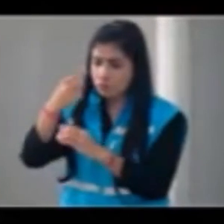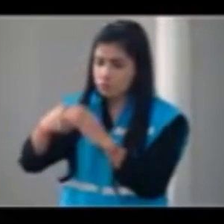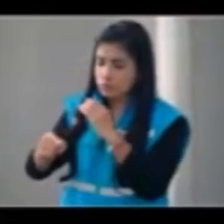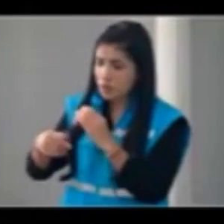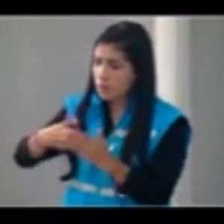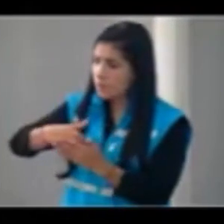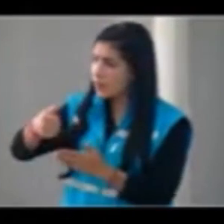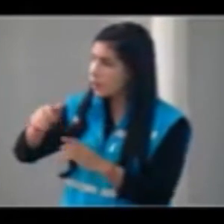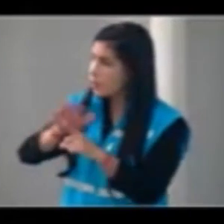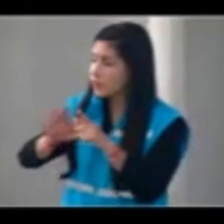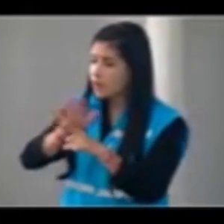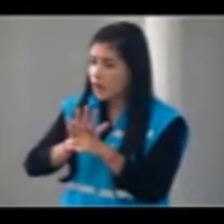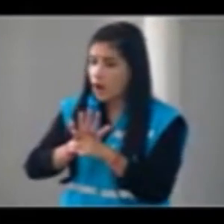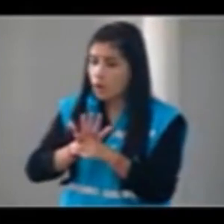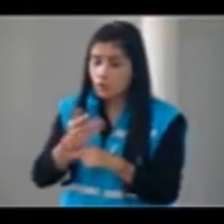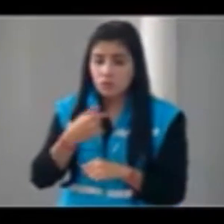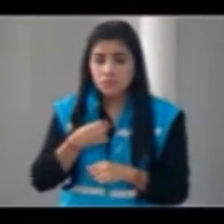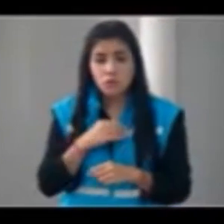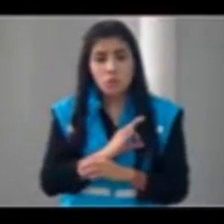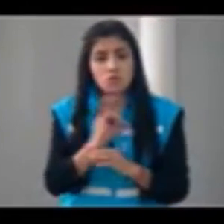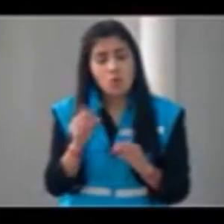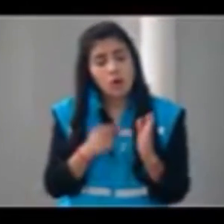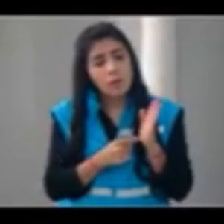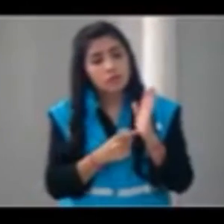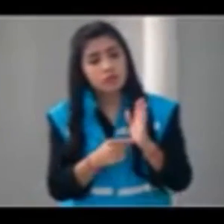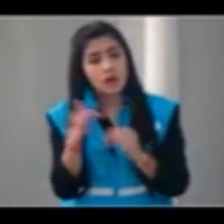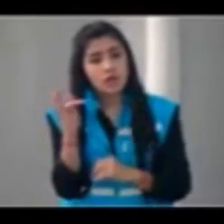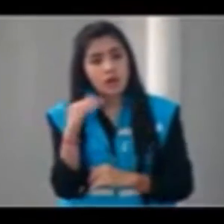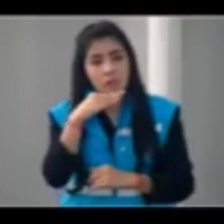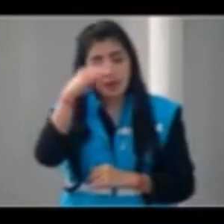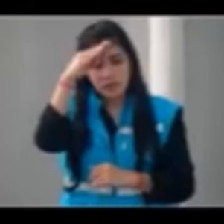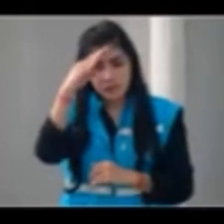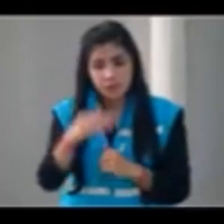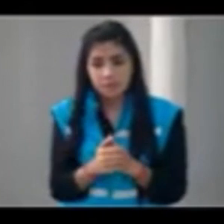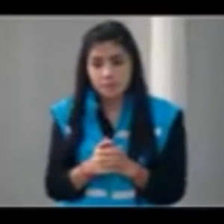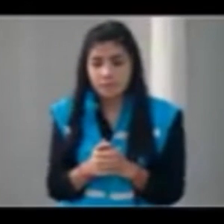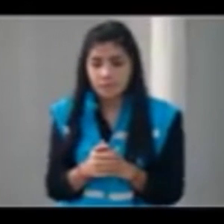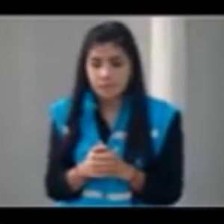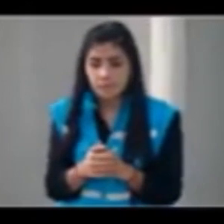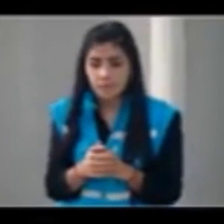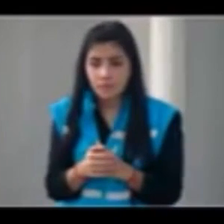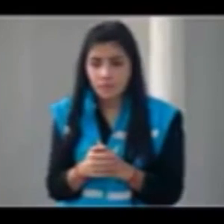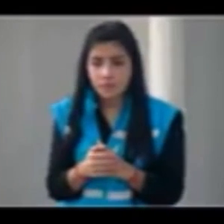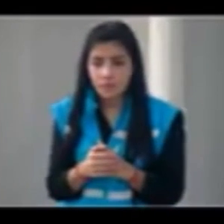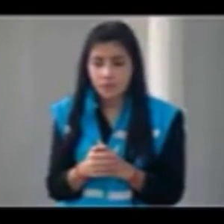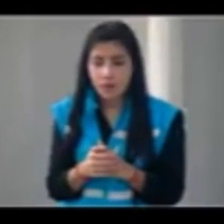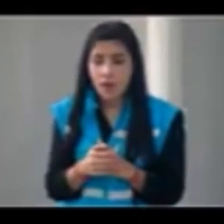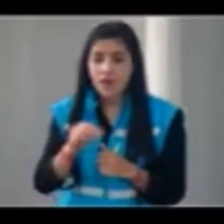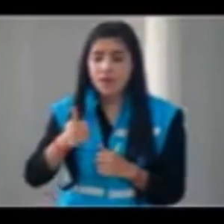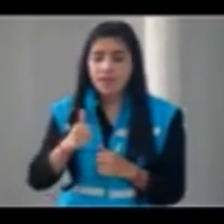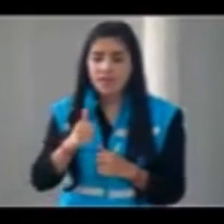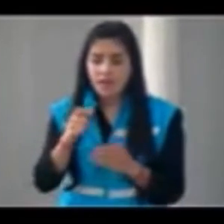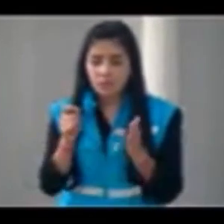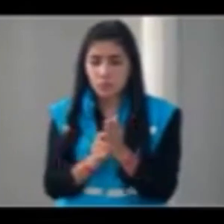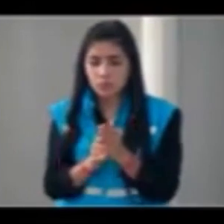entonces con este tipo de preguntas yo diría si el señor Juan Camilo está influyendo o no en la parrilla. Décimo punto, en redes